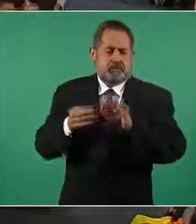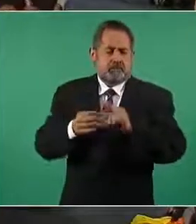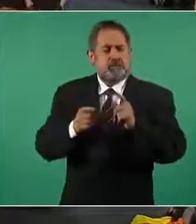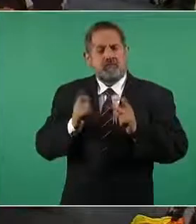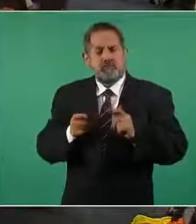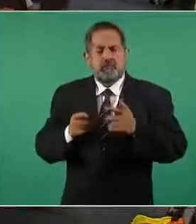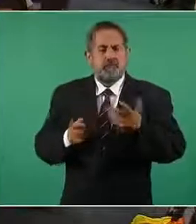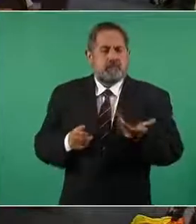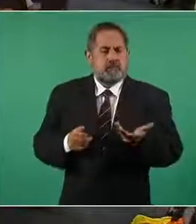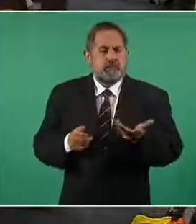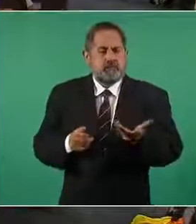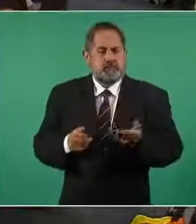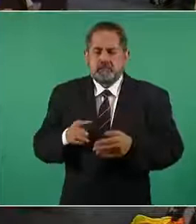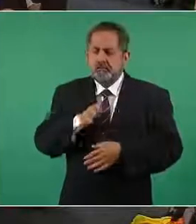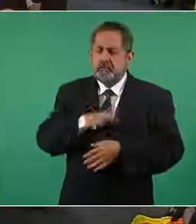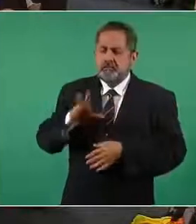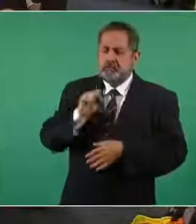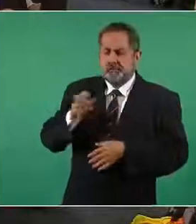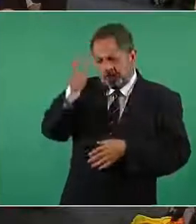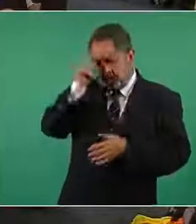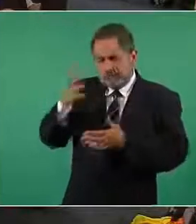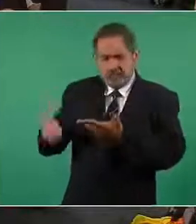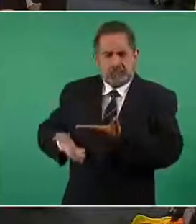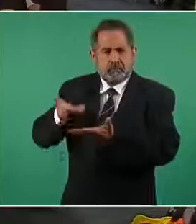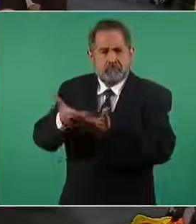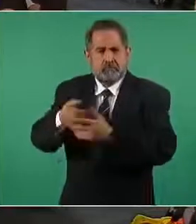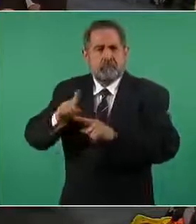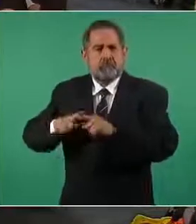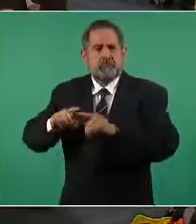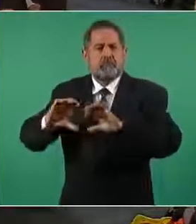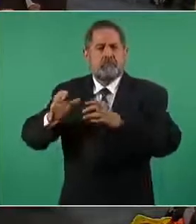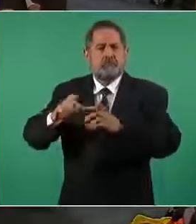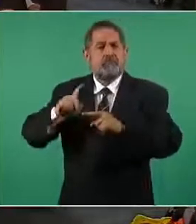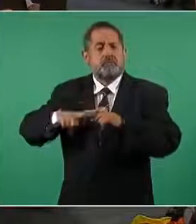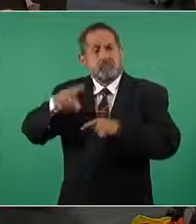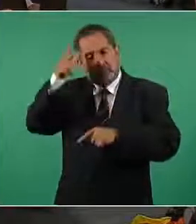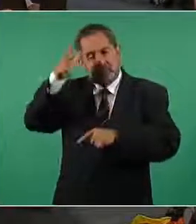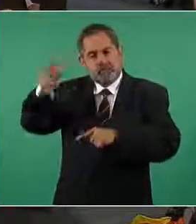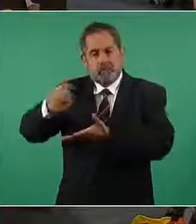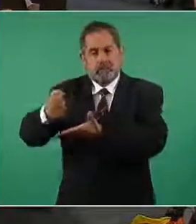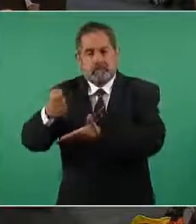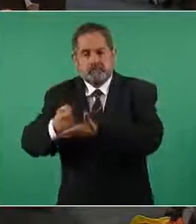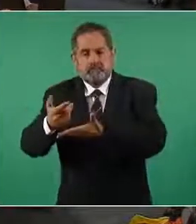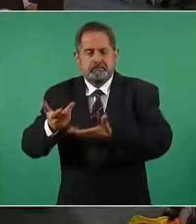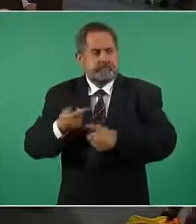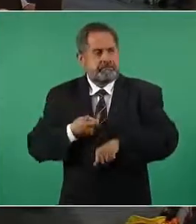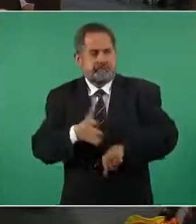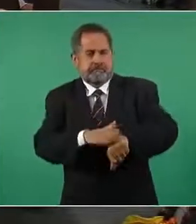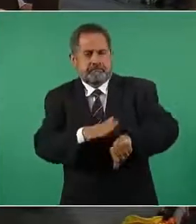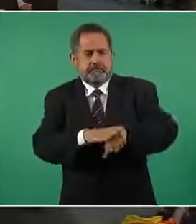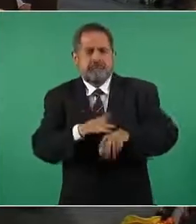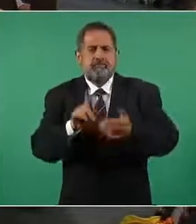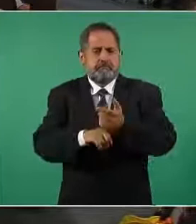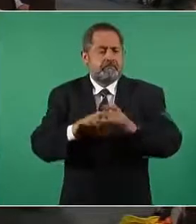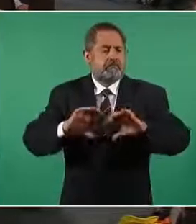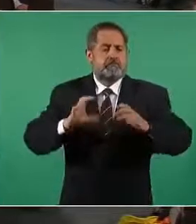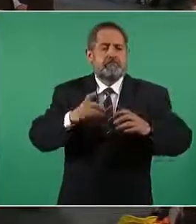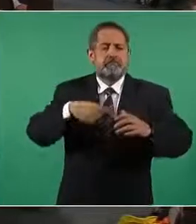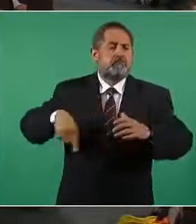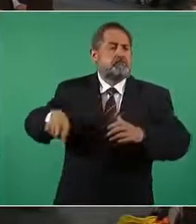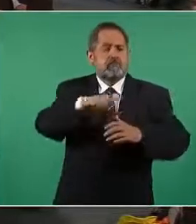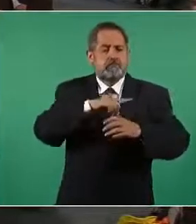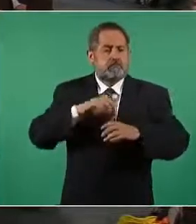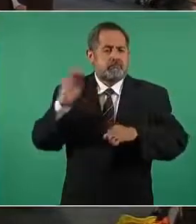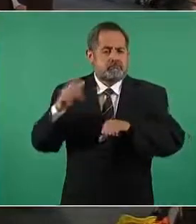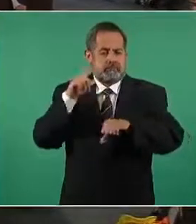definitivamente rechaza esta iniciativa aprobada por el congreso de hidalgo y hace un llamamiento al congreso de la unión